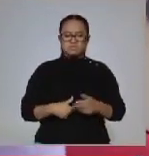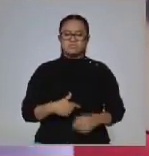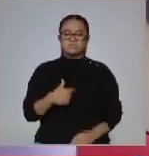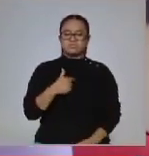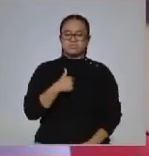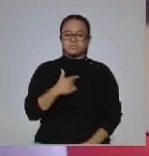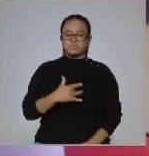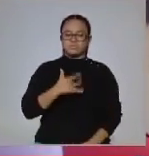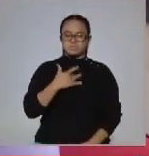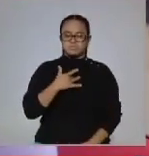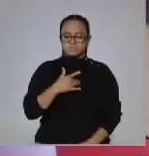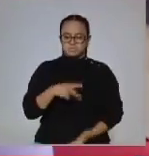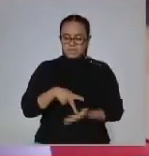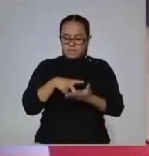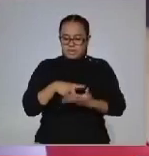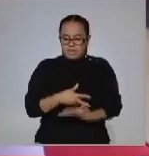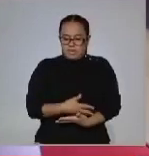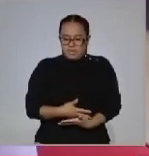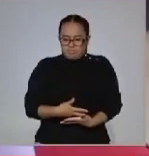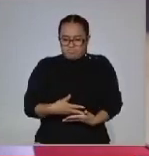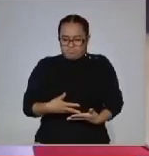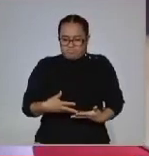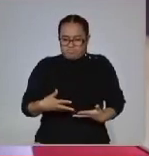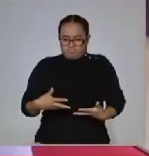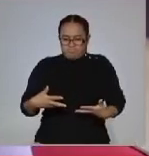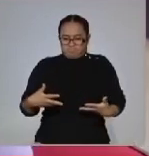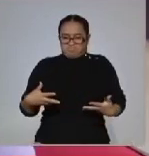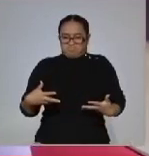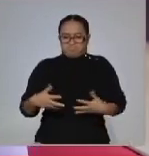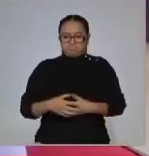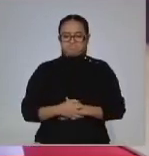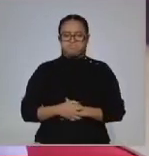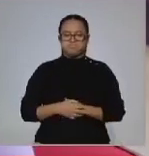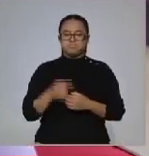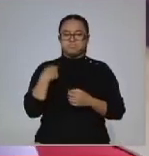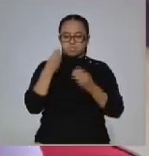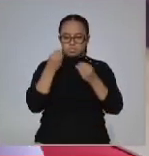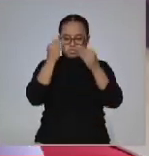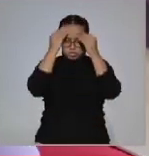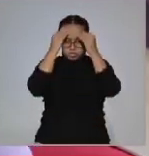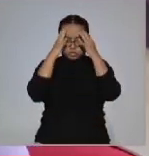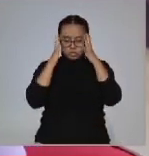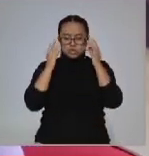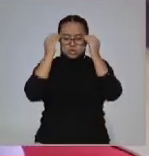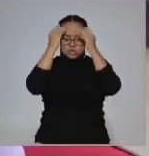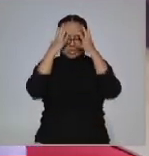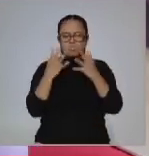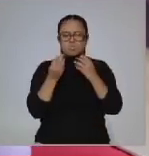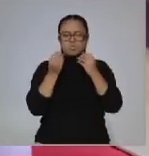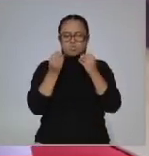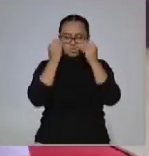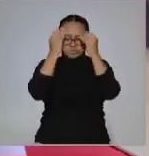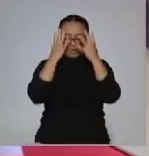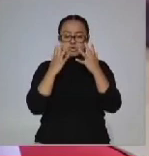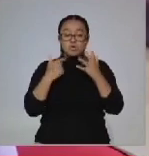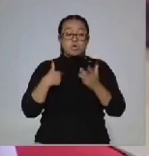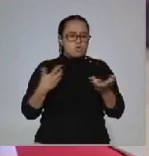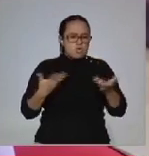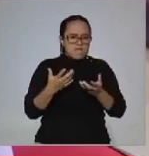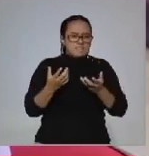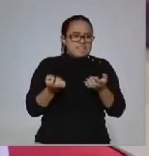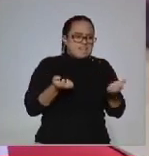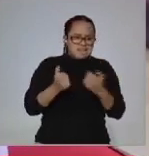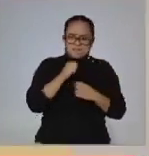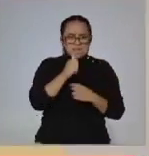Siento que he subido de peso últimamente y pues sudo mucho. Sudo mucho, aunque no haga